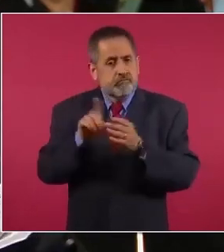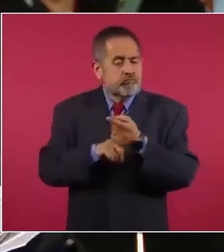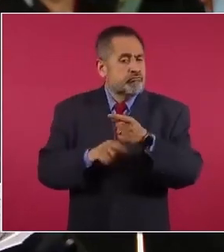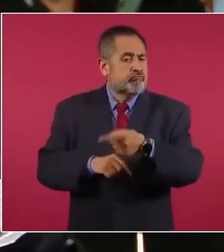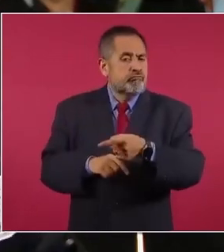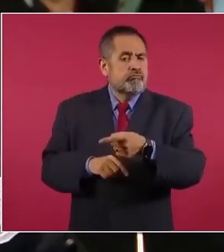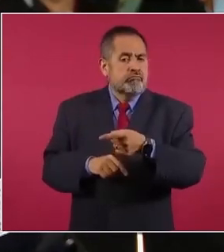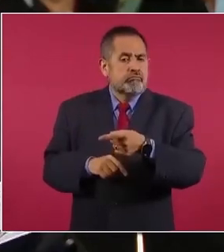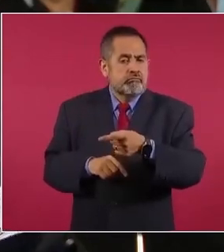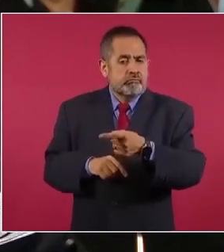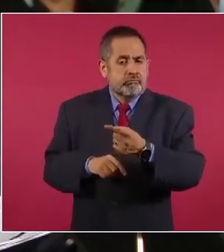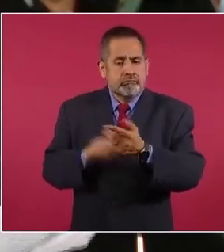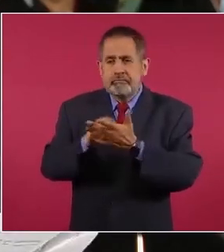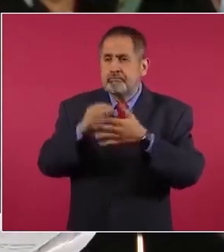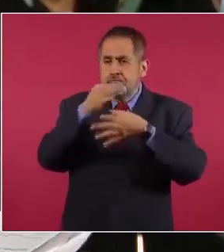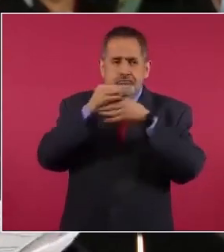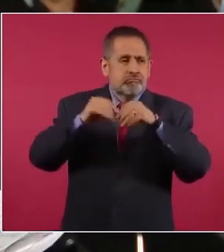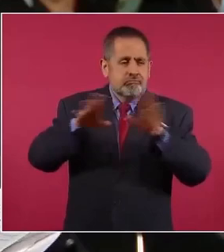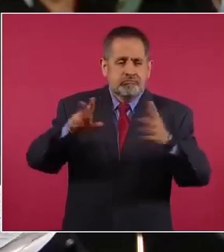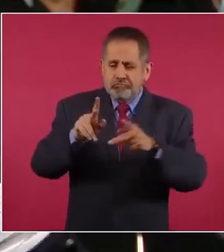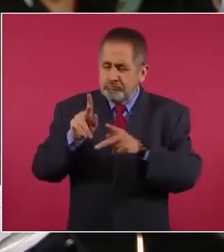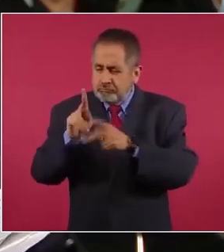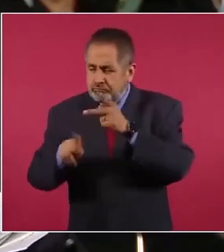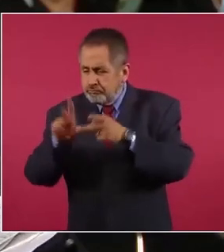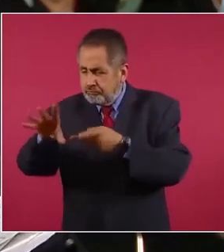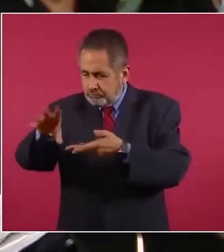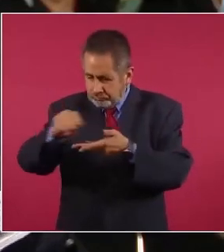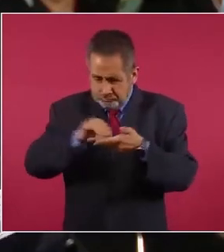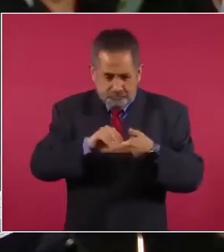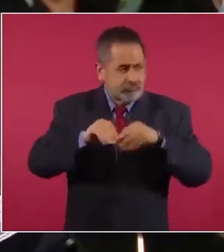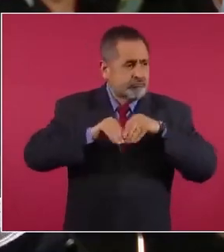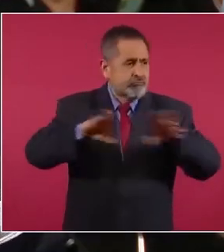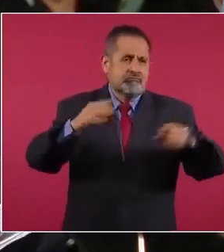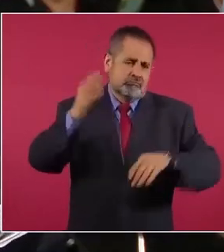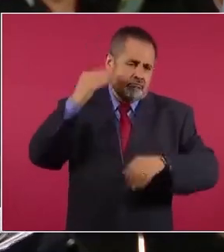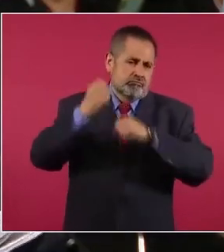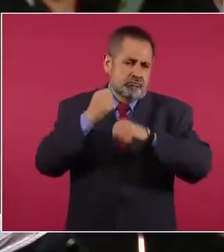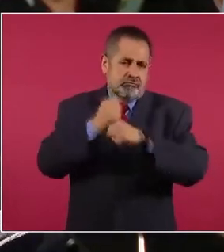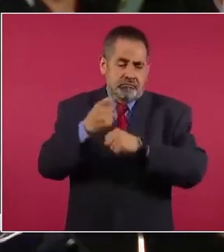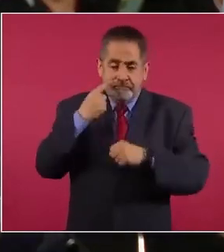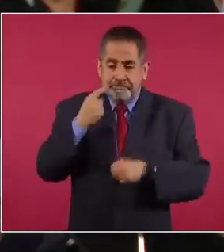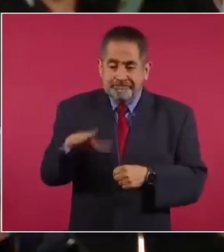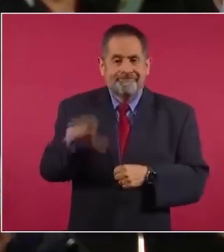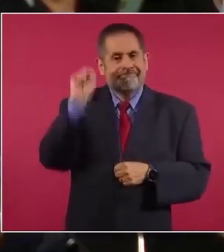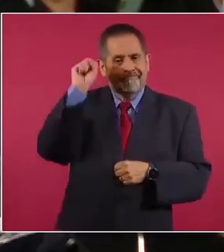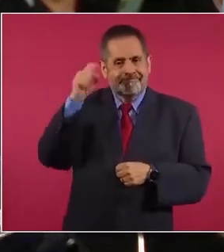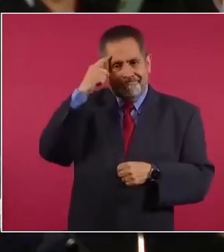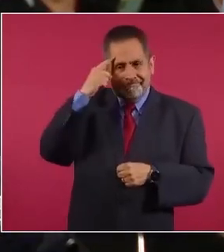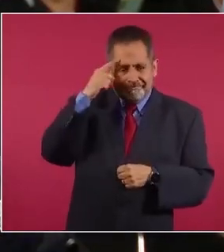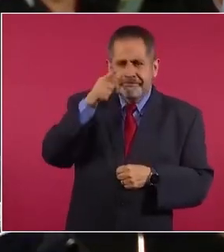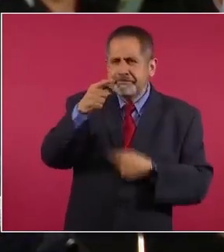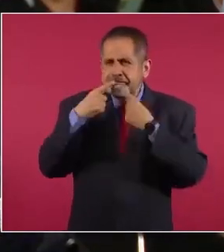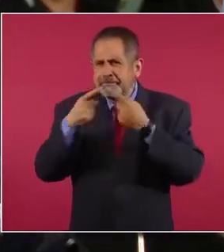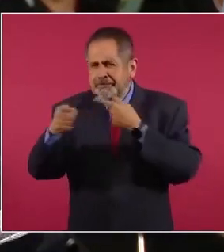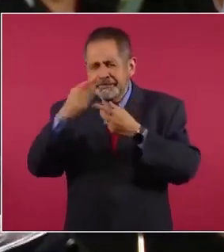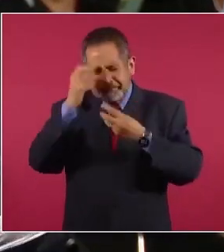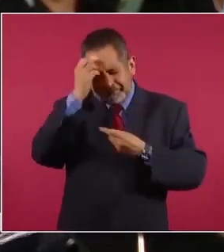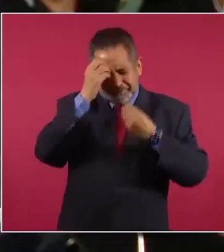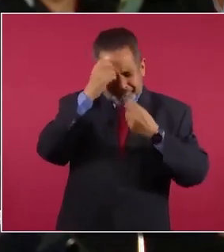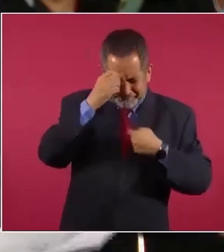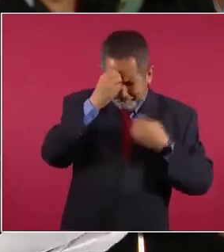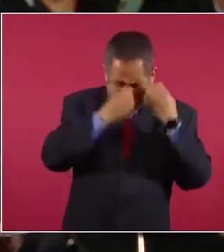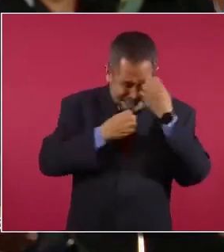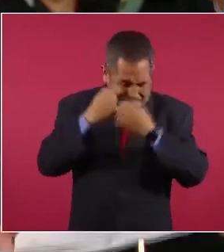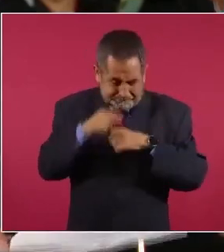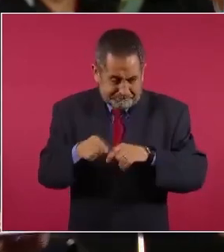se llegó a publicar parte hace años yo lo recuperé a partir de todo esto que he estado revisando